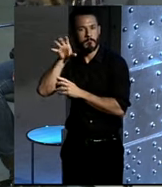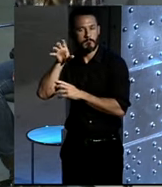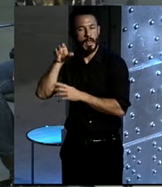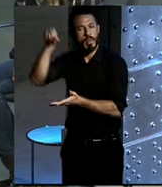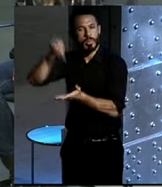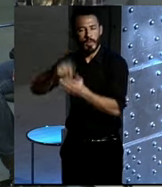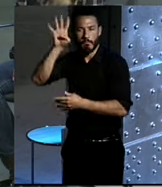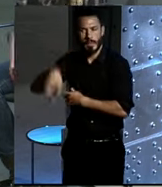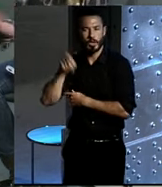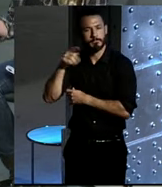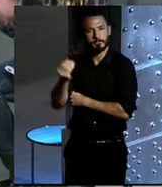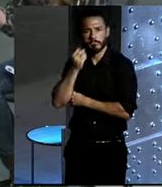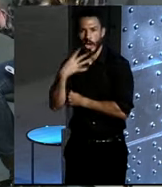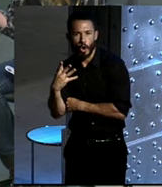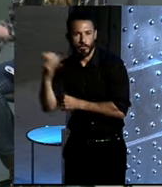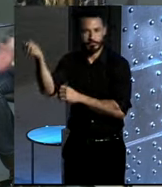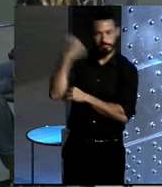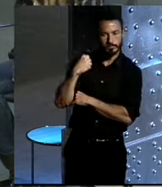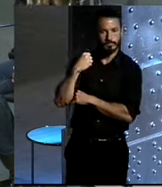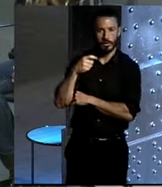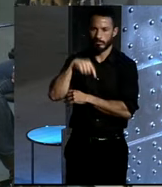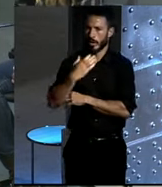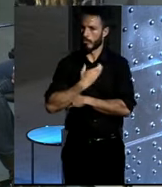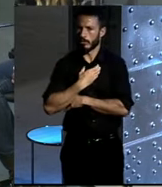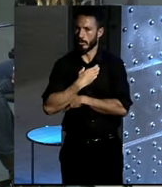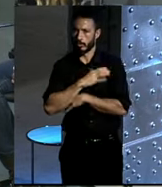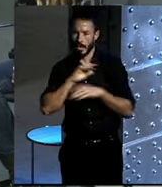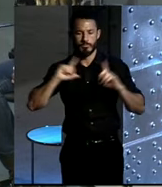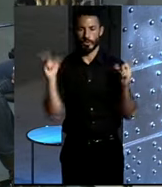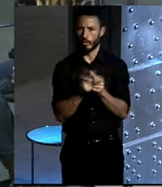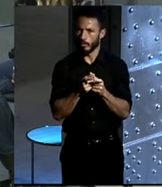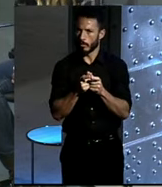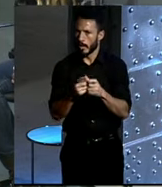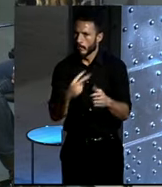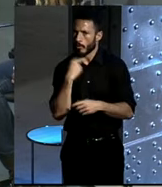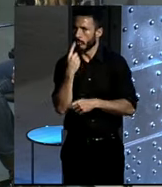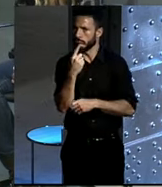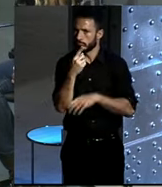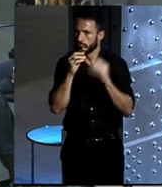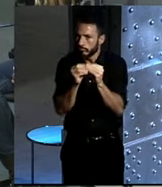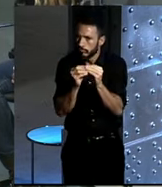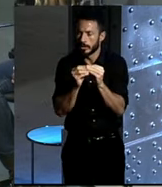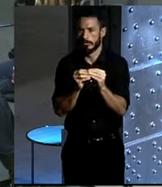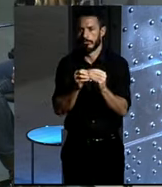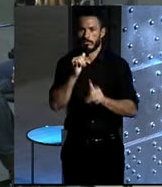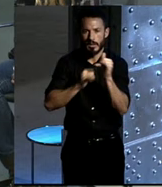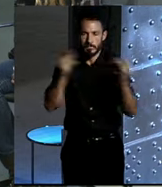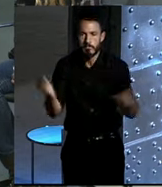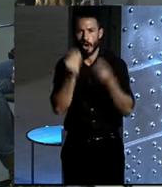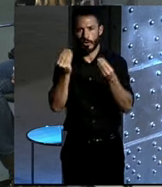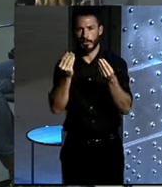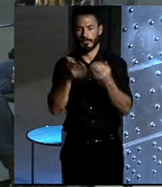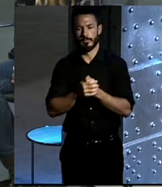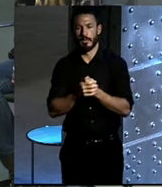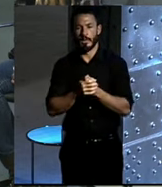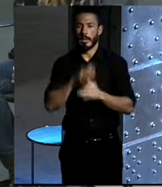que ir al ayuntamiento, reunirse y crear una voz común, ¿no? Hay que ser, no vas a con ir en bici, hay que militar